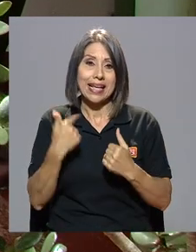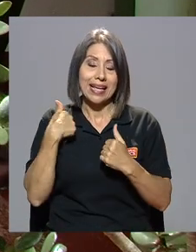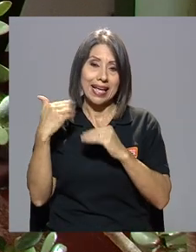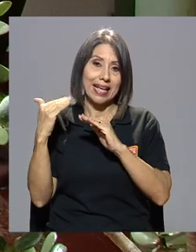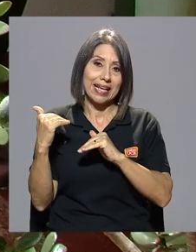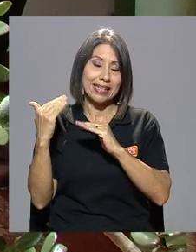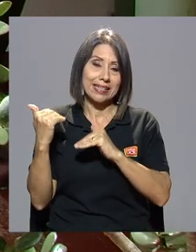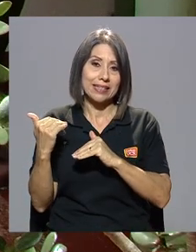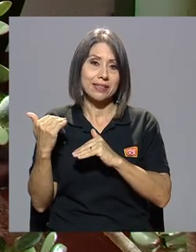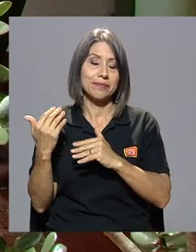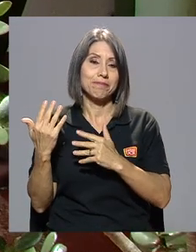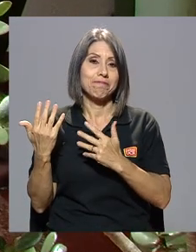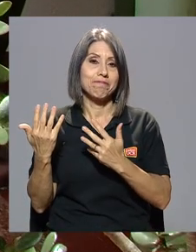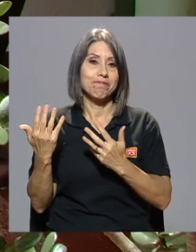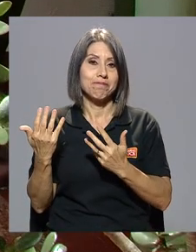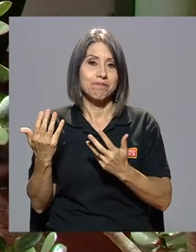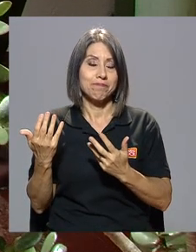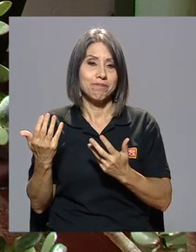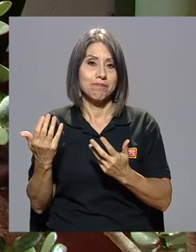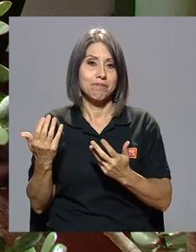espero que